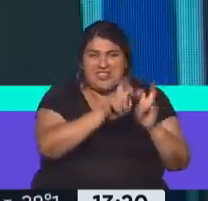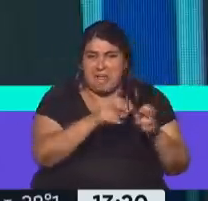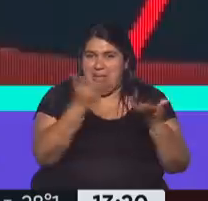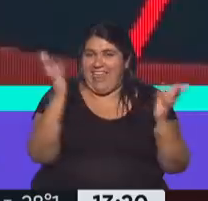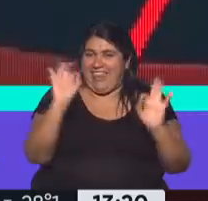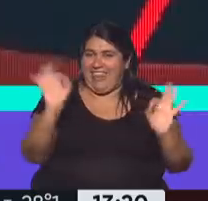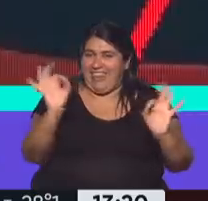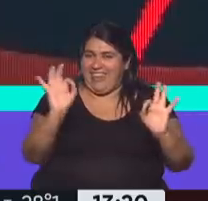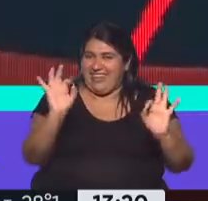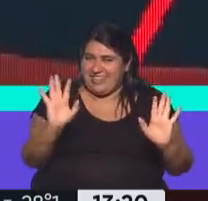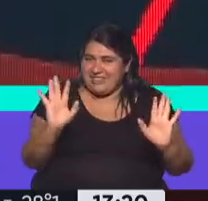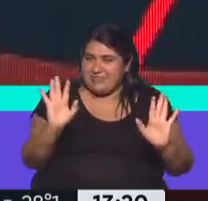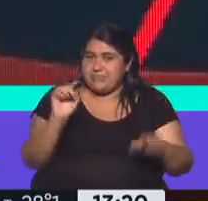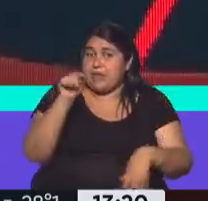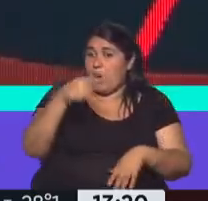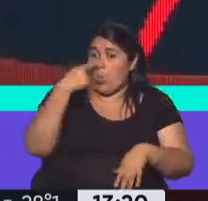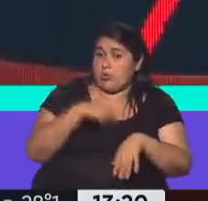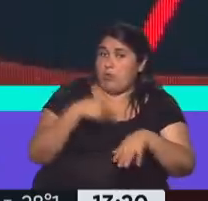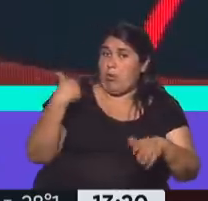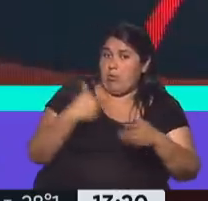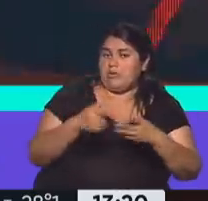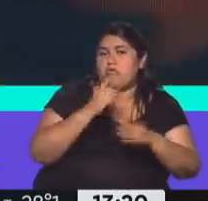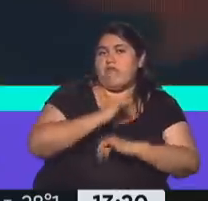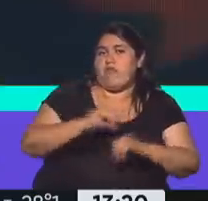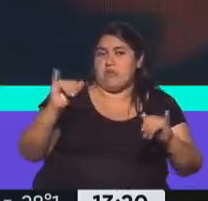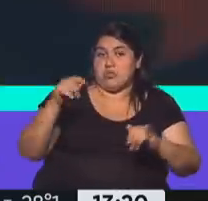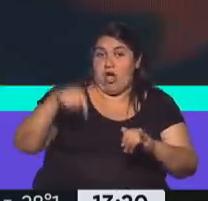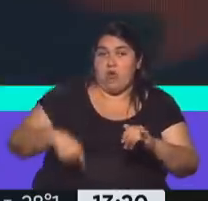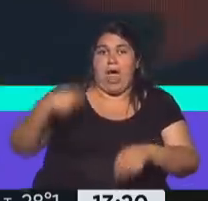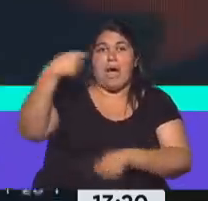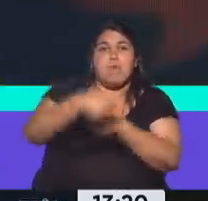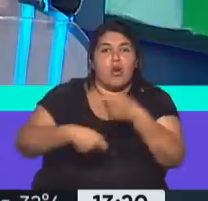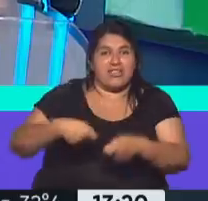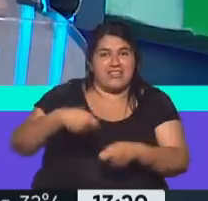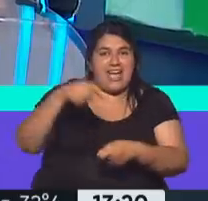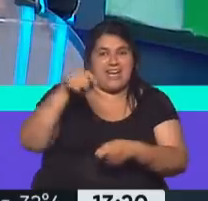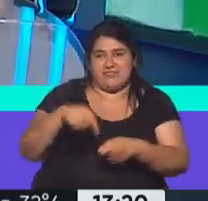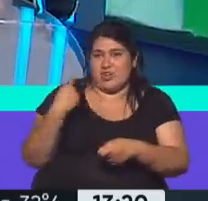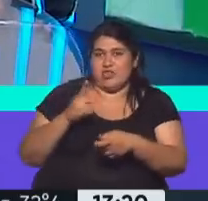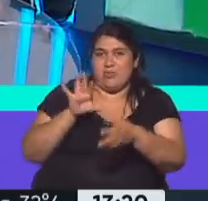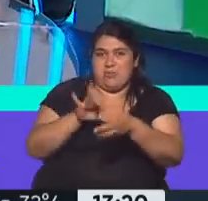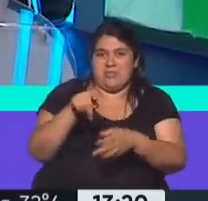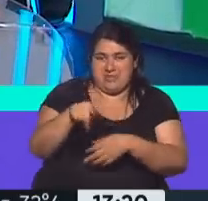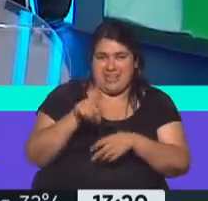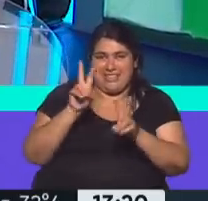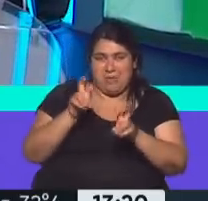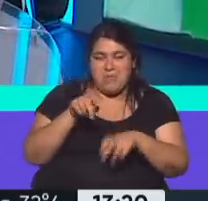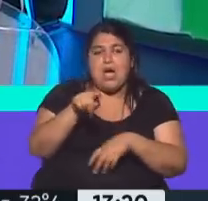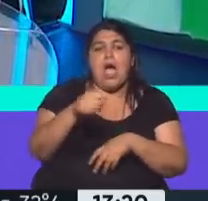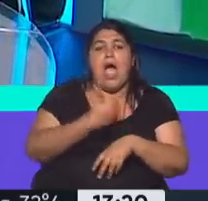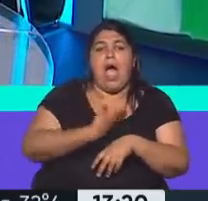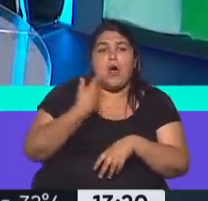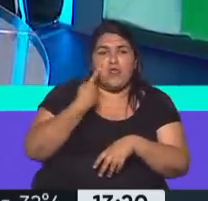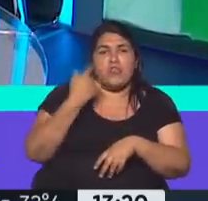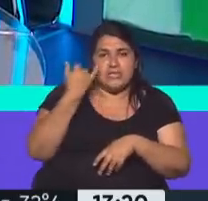justamente, hablando de este momento, hay un dato último momento, que está aportando justamente a lo que estamos hablando. Cuando la denuncia presentada por la AFI